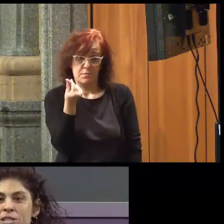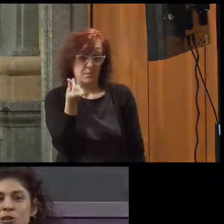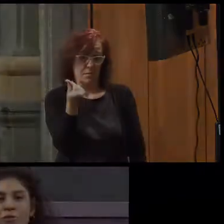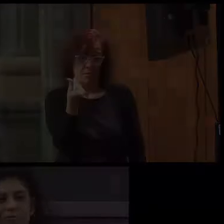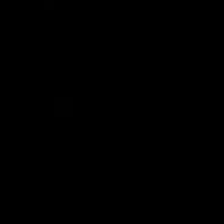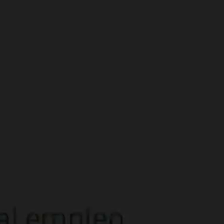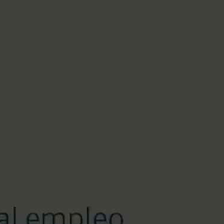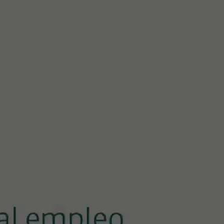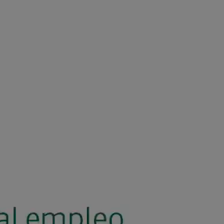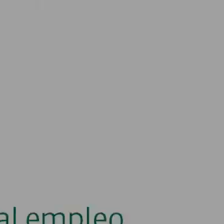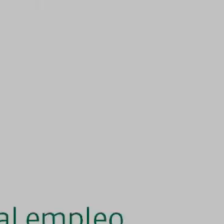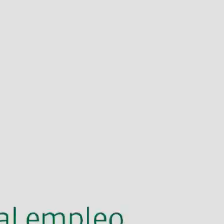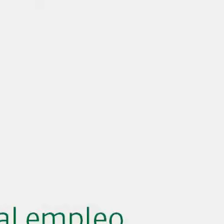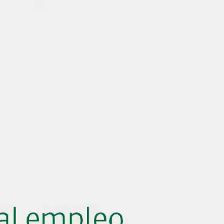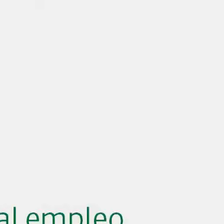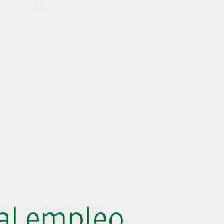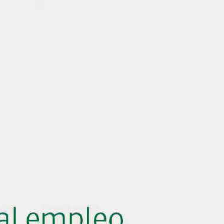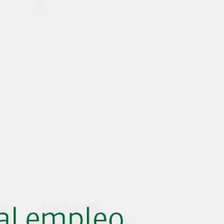¿Inversión?